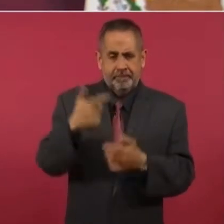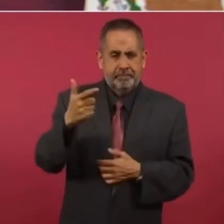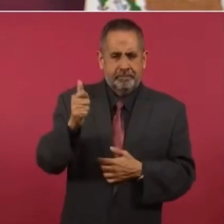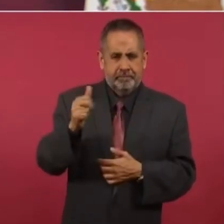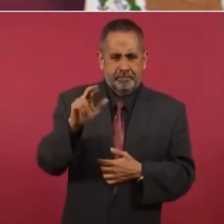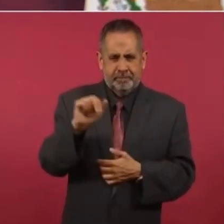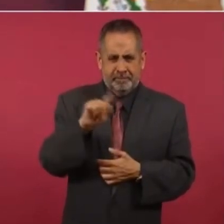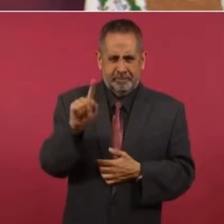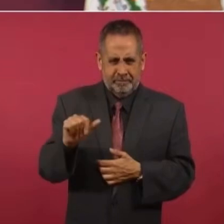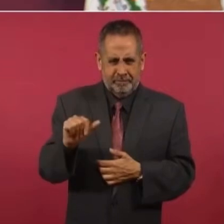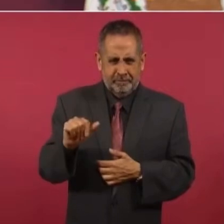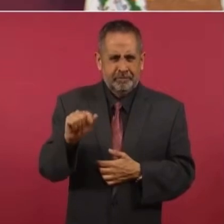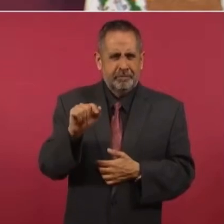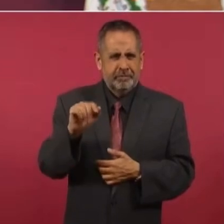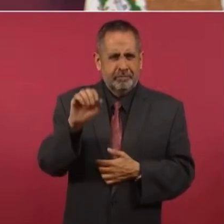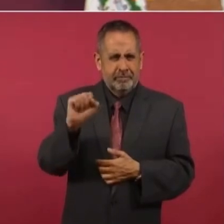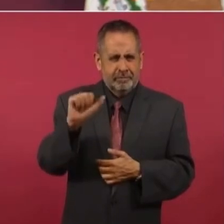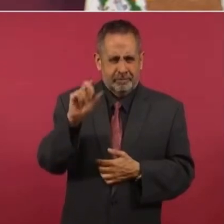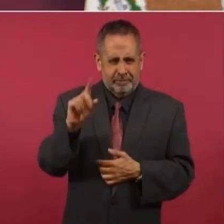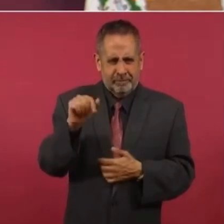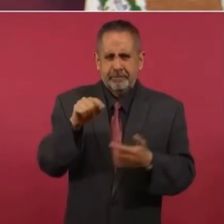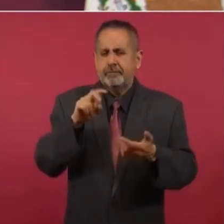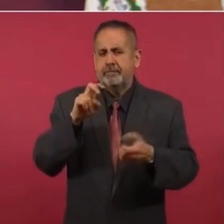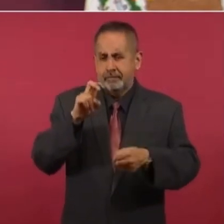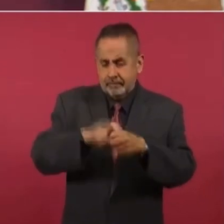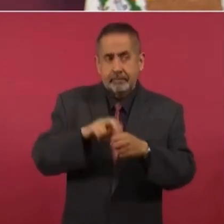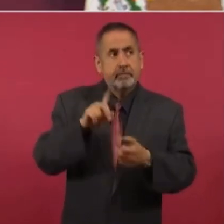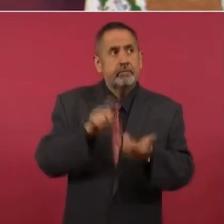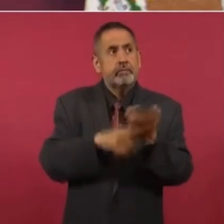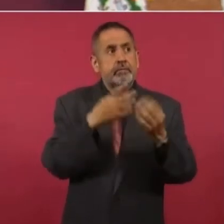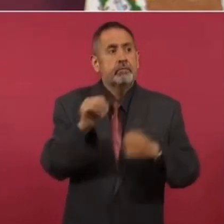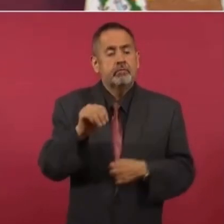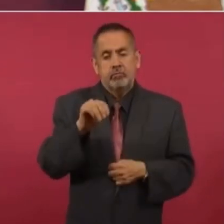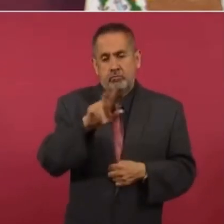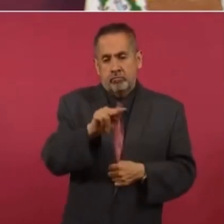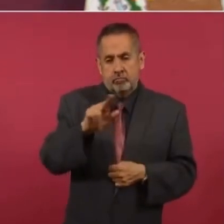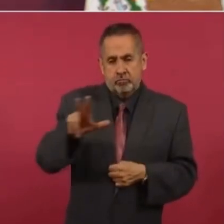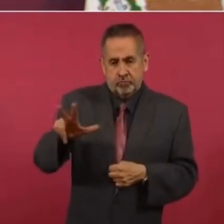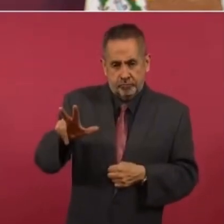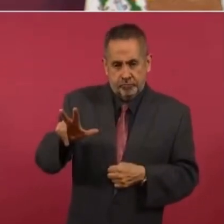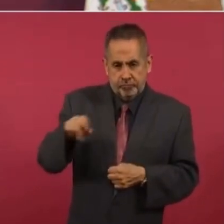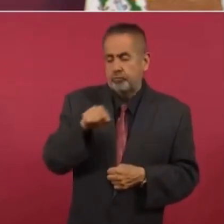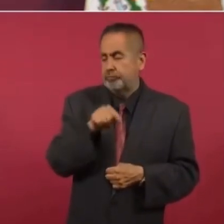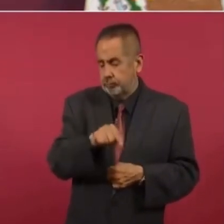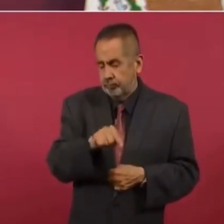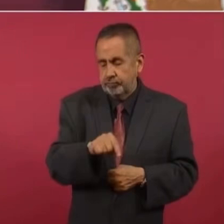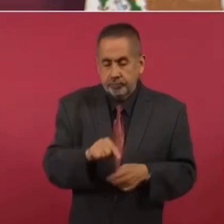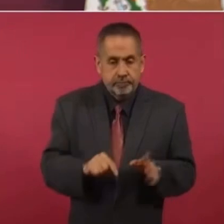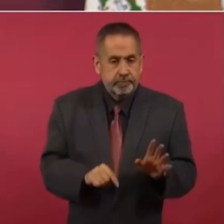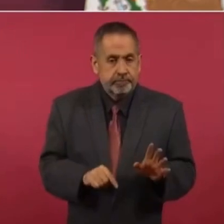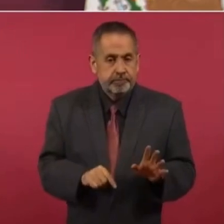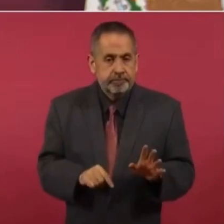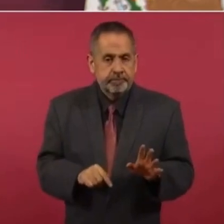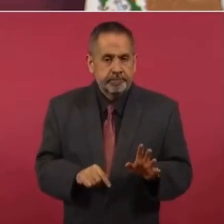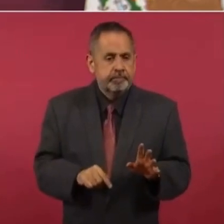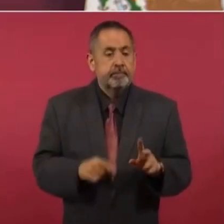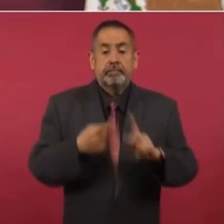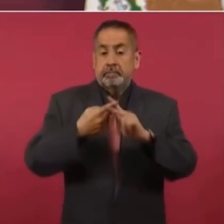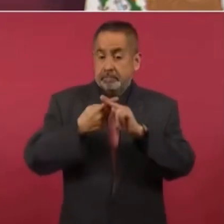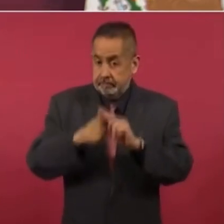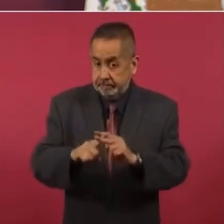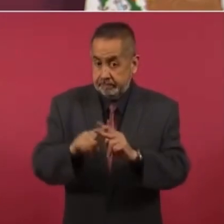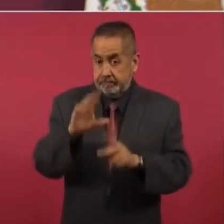en 1988, empieza Salinas